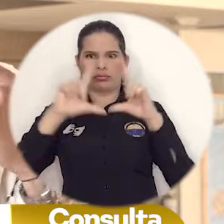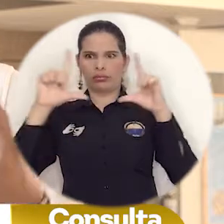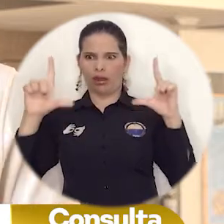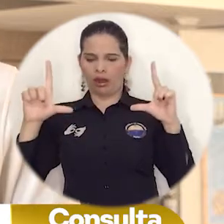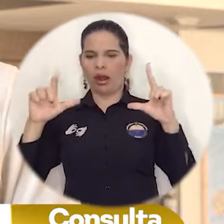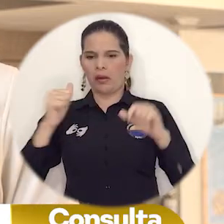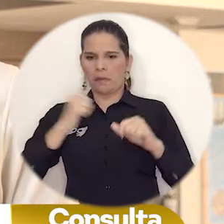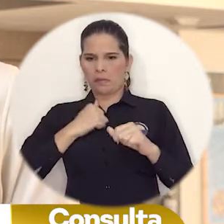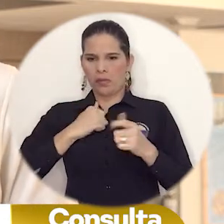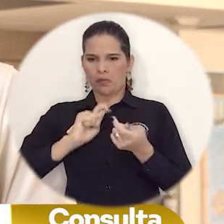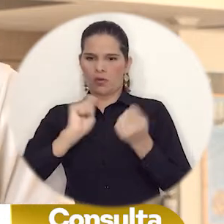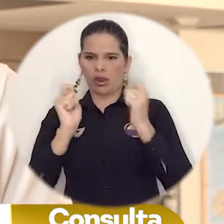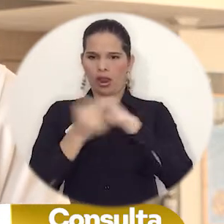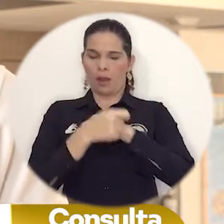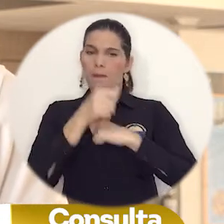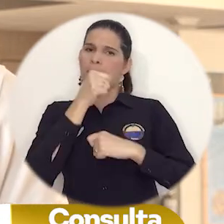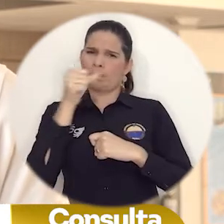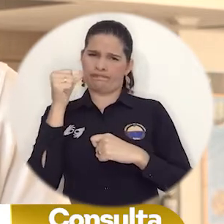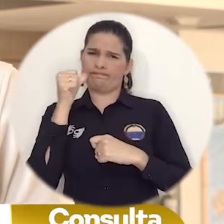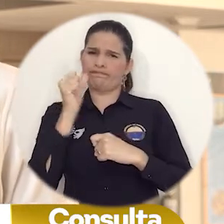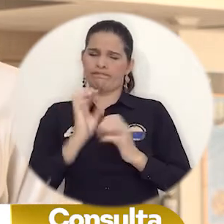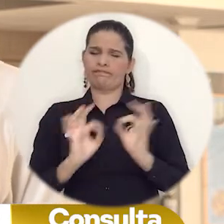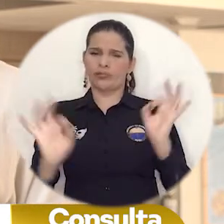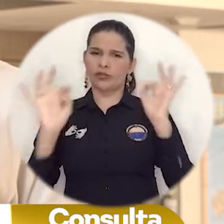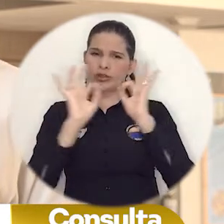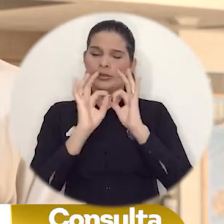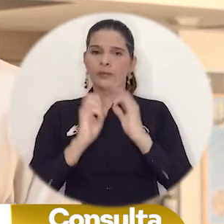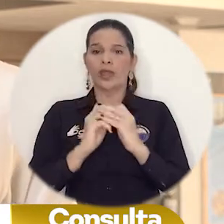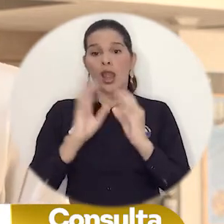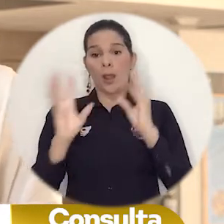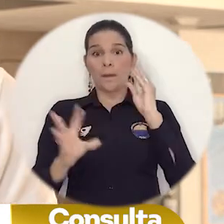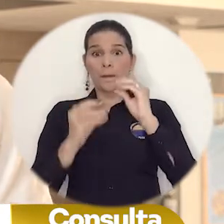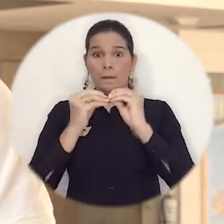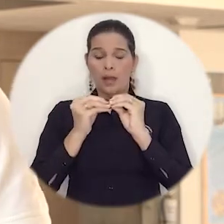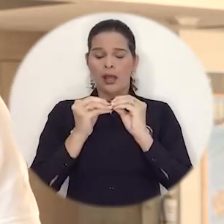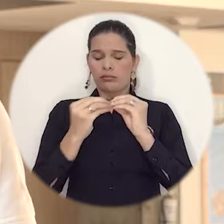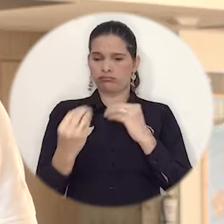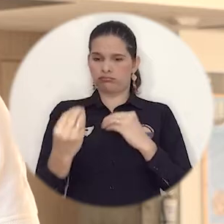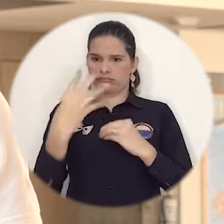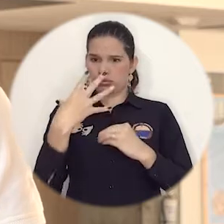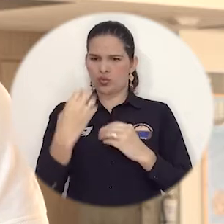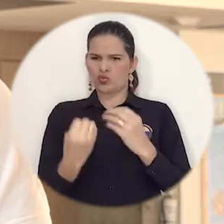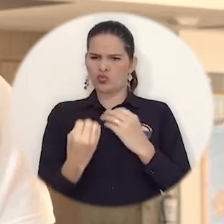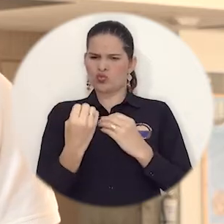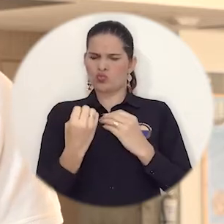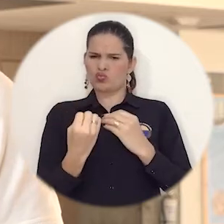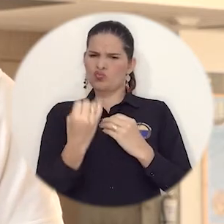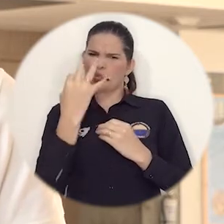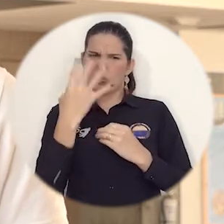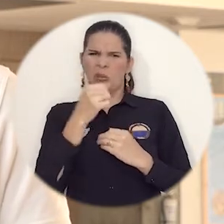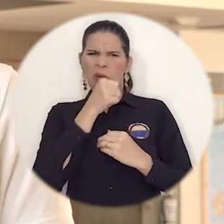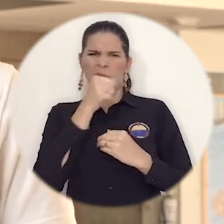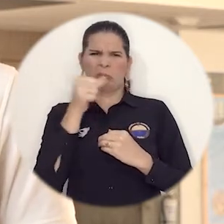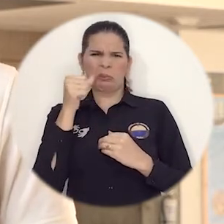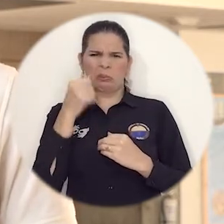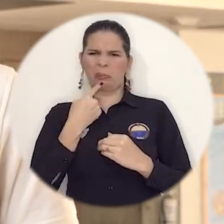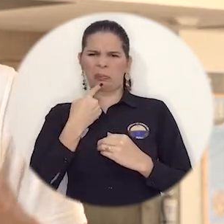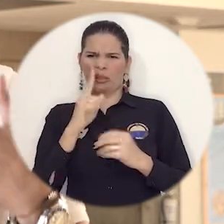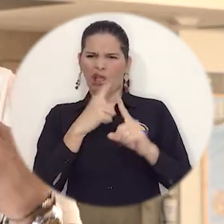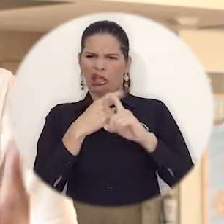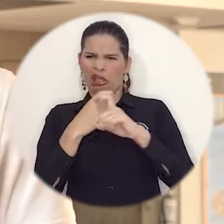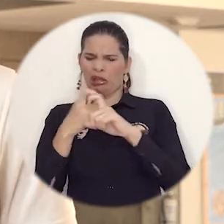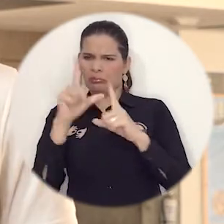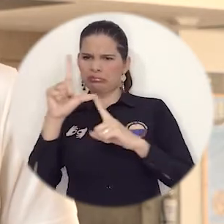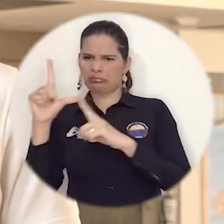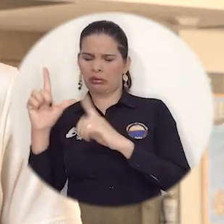en la cual usted puede cambiar su contraseña. Automáticamente se le generará a usted una contraseña con unos números, unas letras, pero la idea